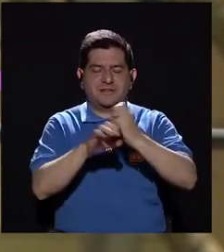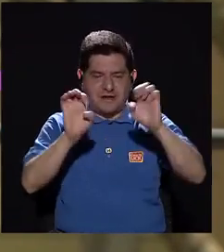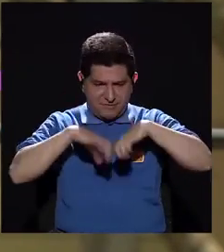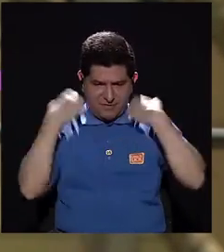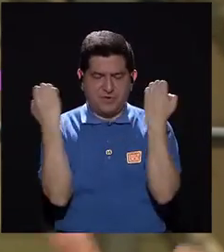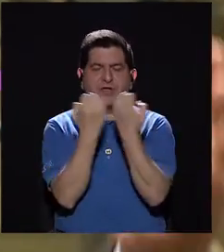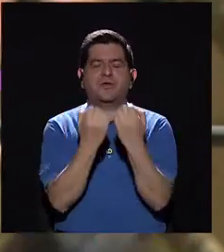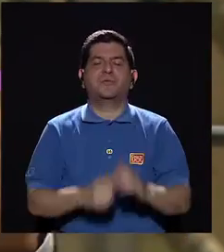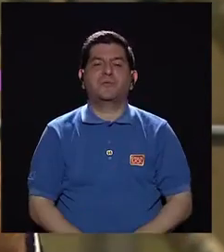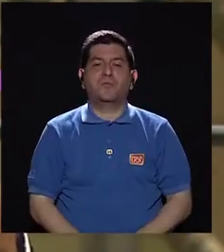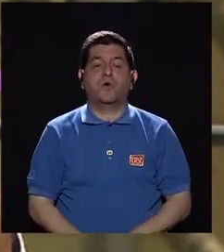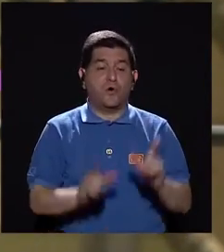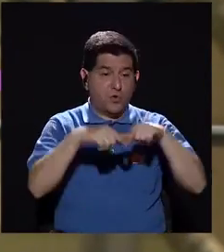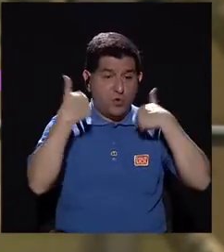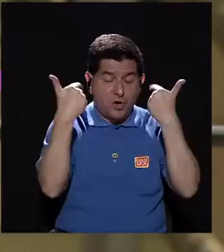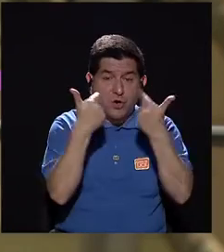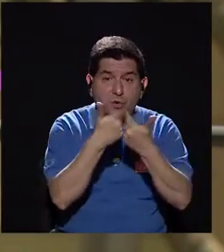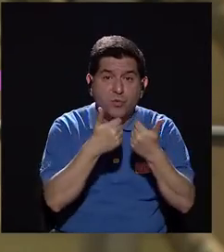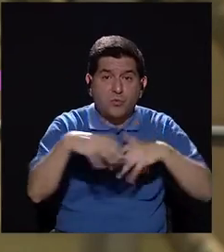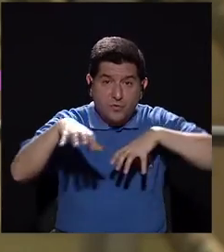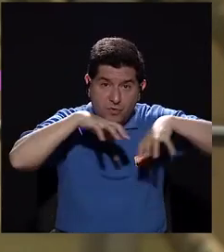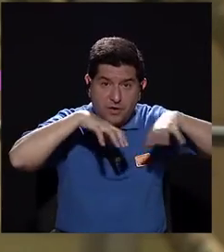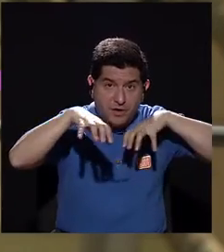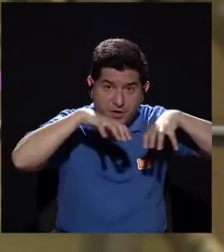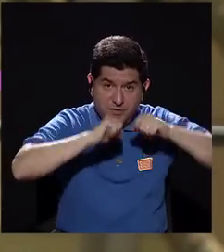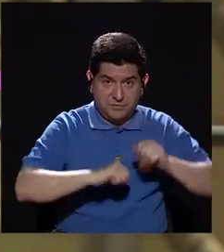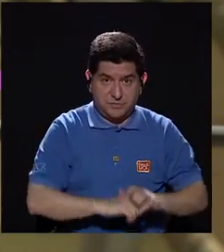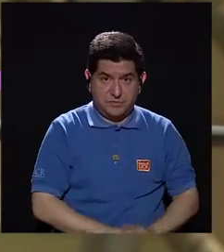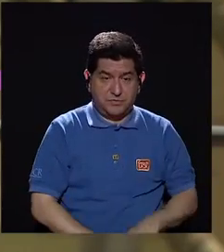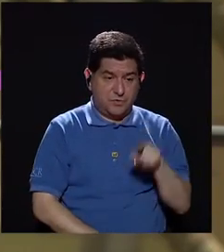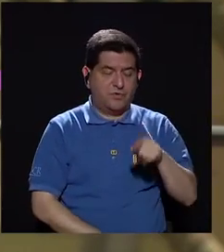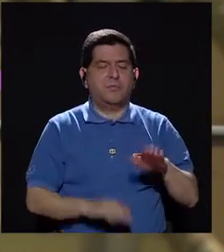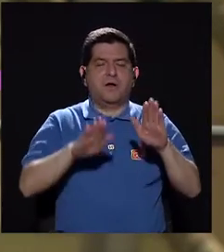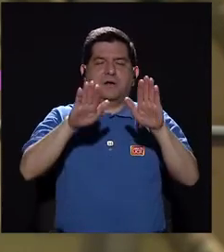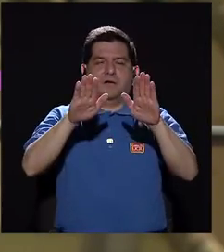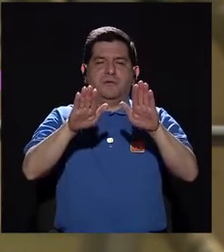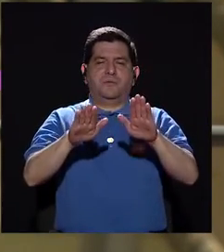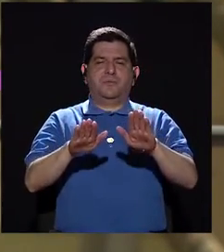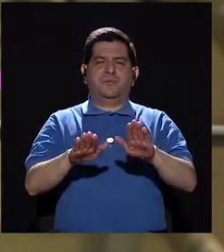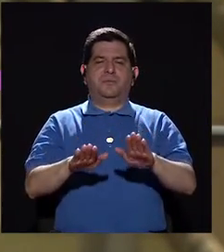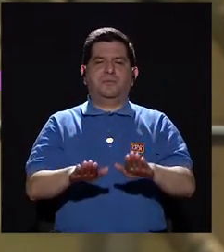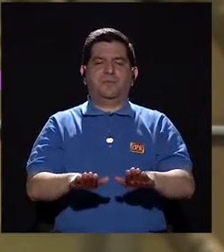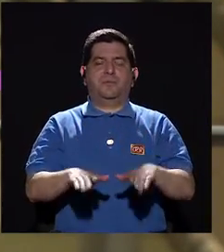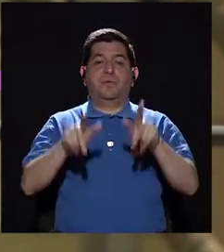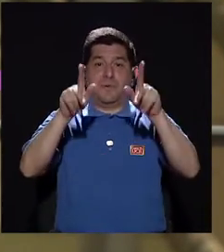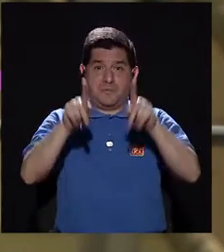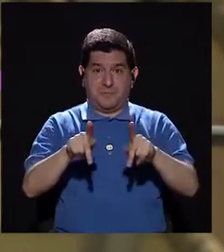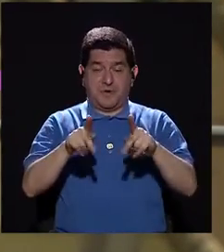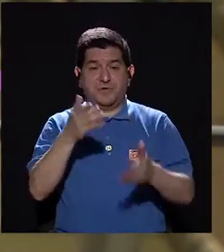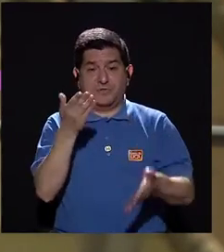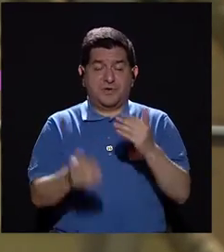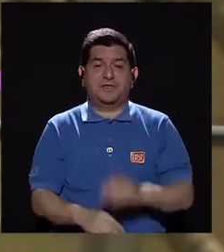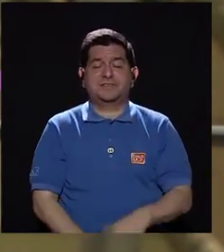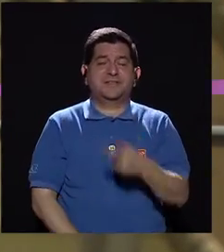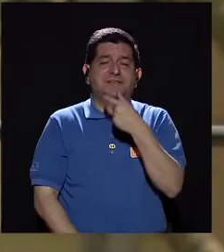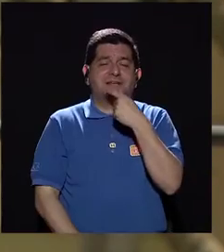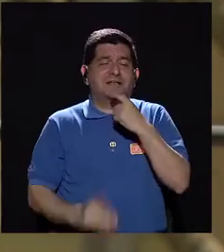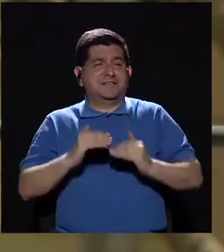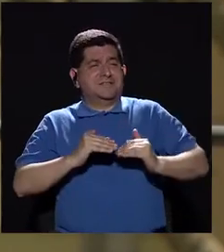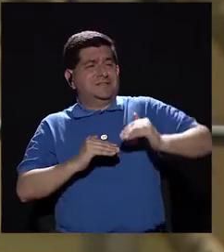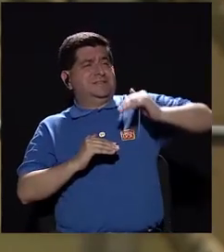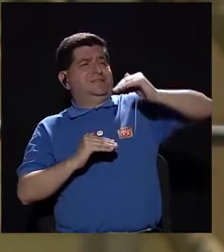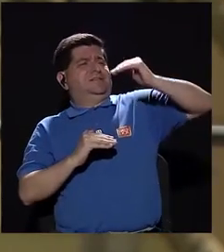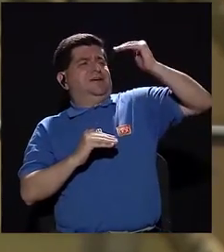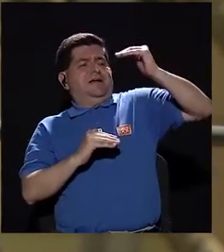en equipo. Grupalmente hacemos una dinámica de relajación porque llevamos a unas personas a una hilaridad de la